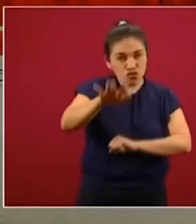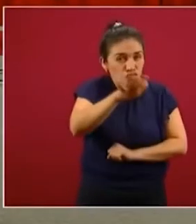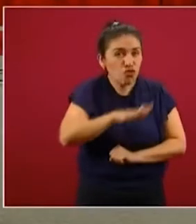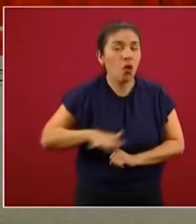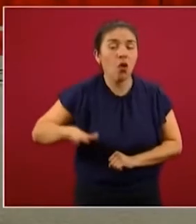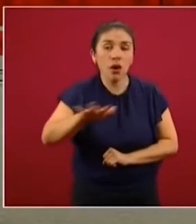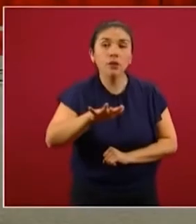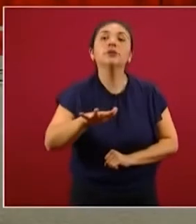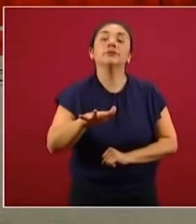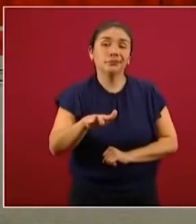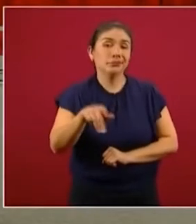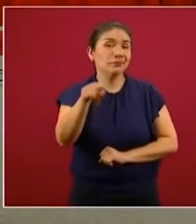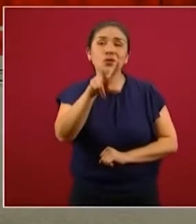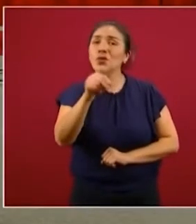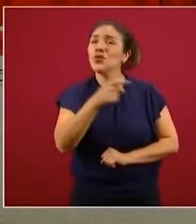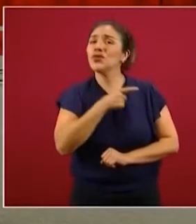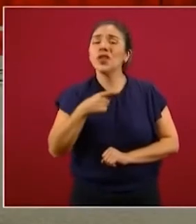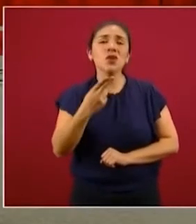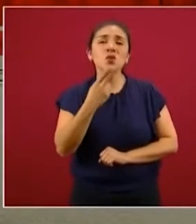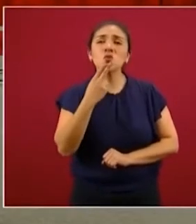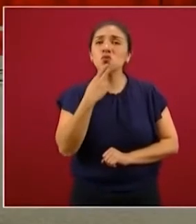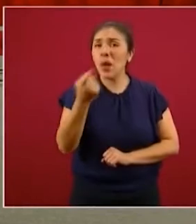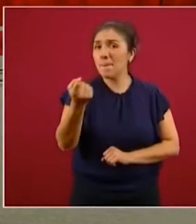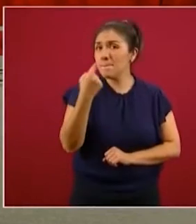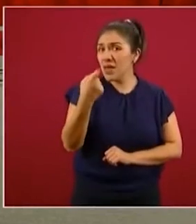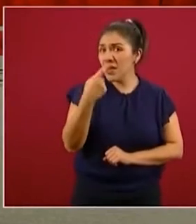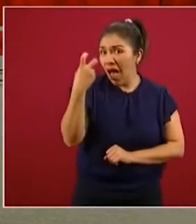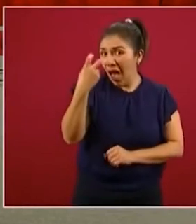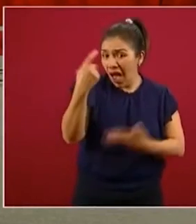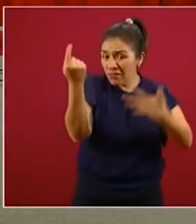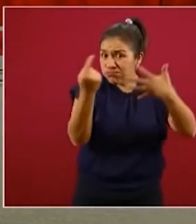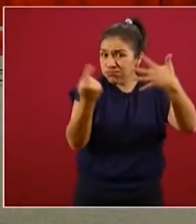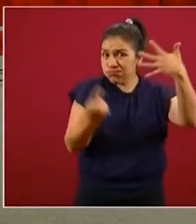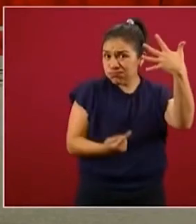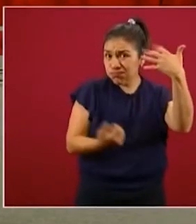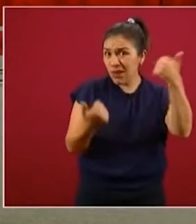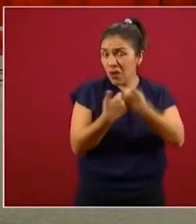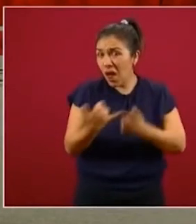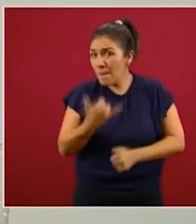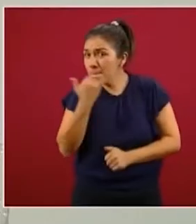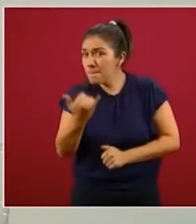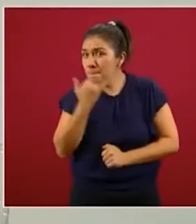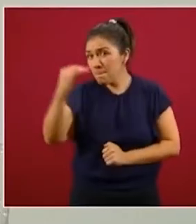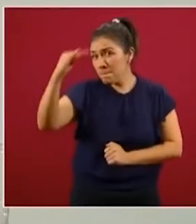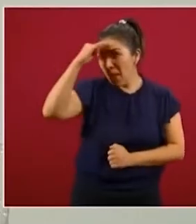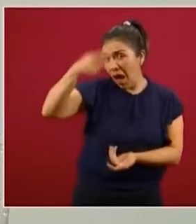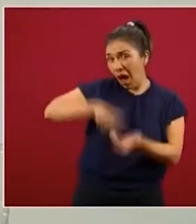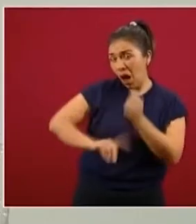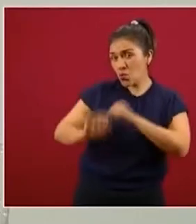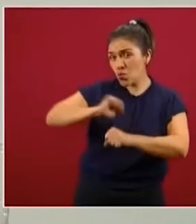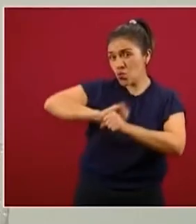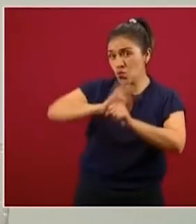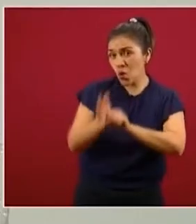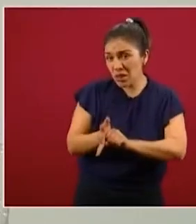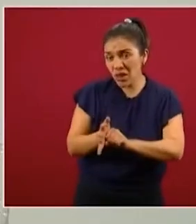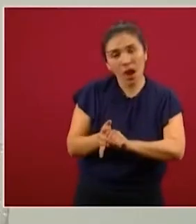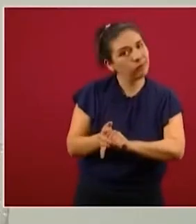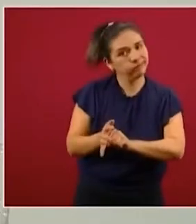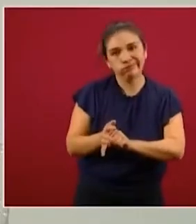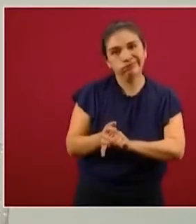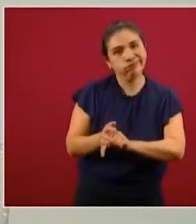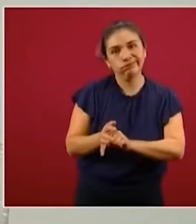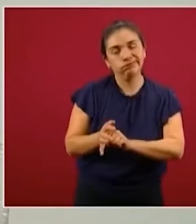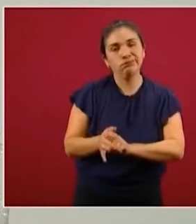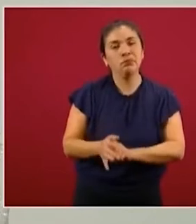no utilizar este tipo de medicamentos ante un cuadro sospechoso de coronavirus.